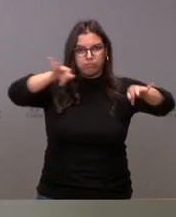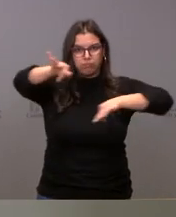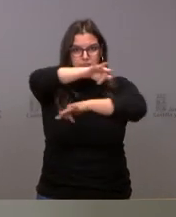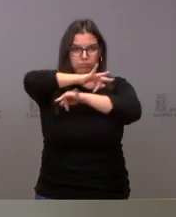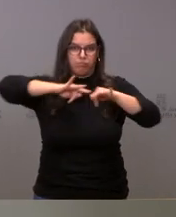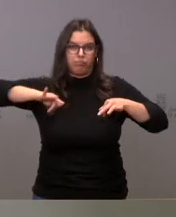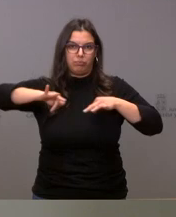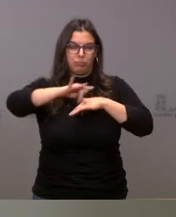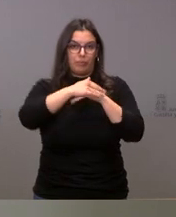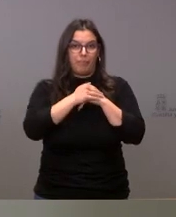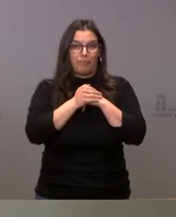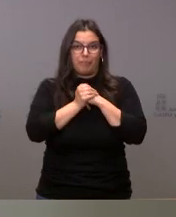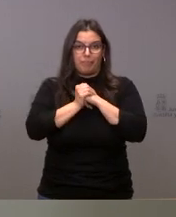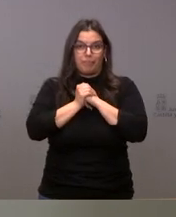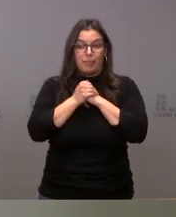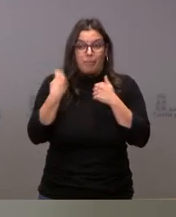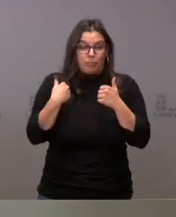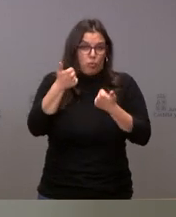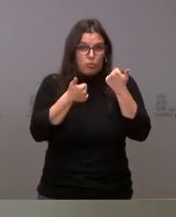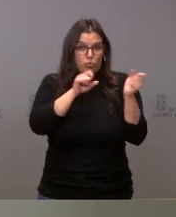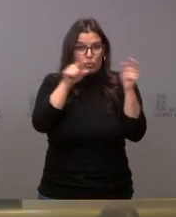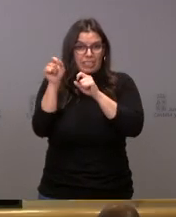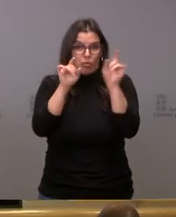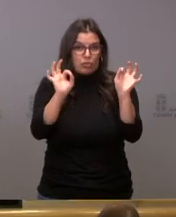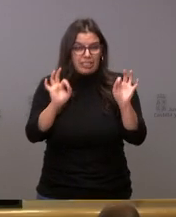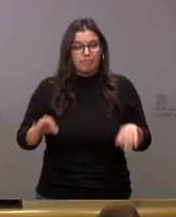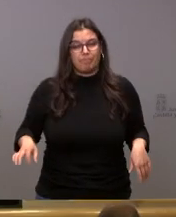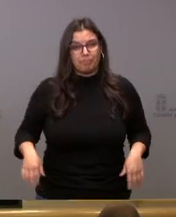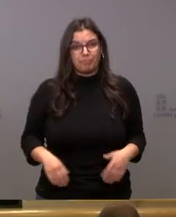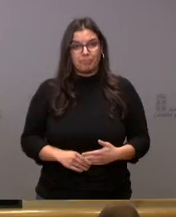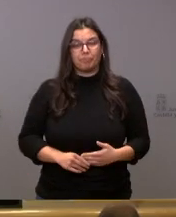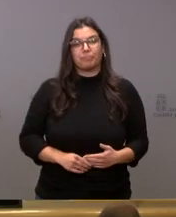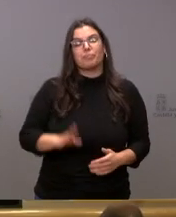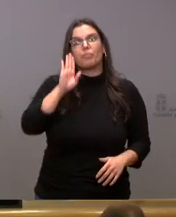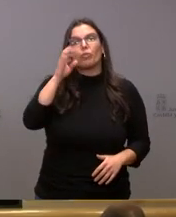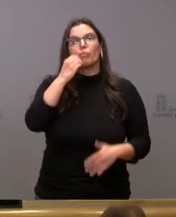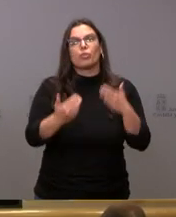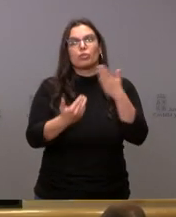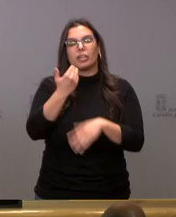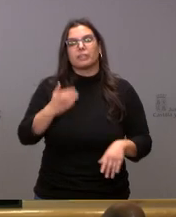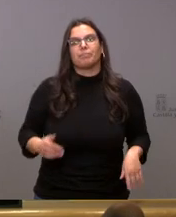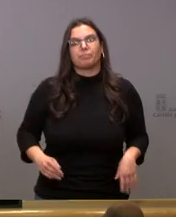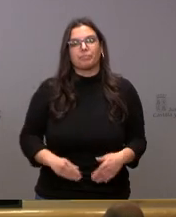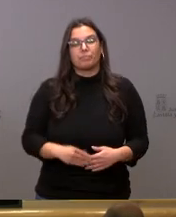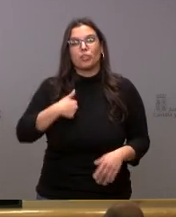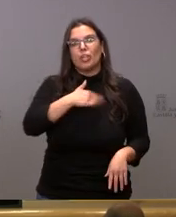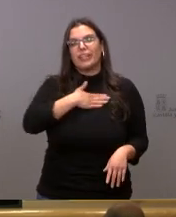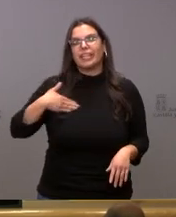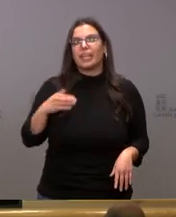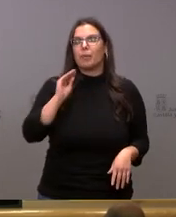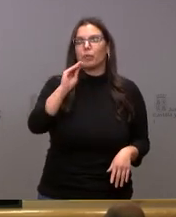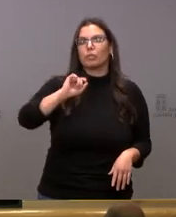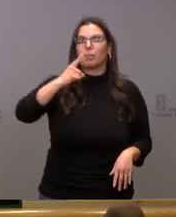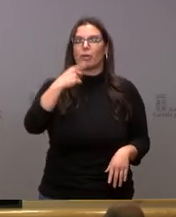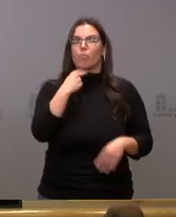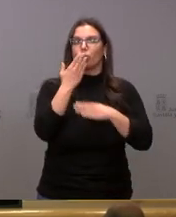el objeto de un concurso de traslados. Sí, hola, buenos días. Yo quería preguntarle primero